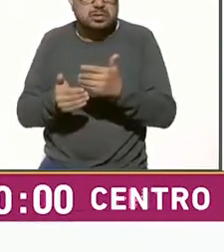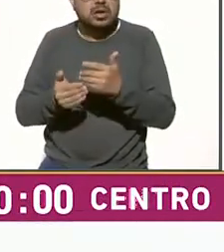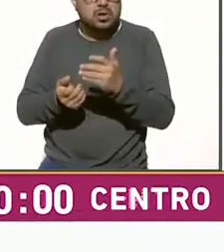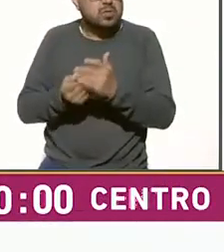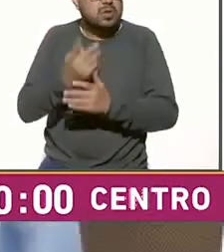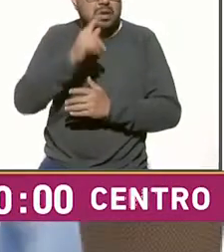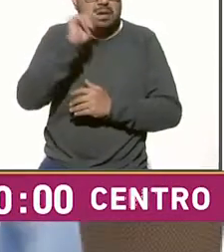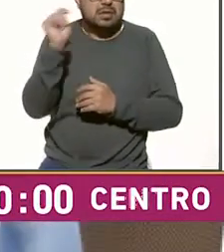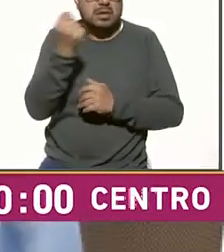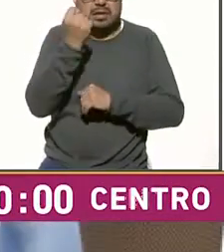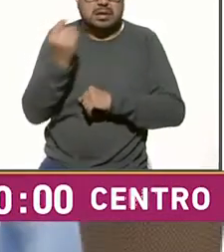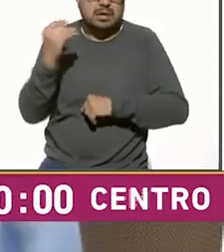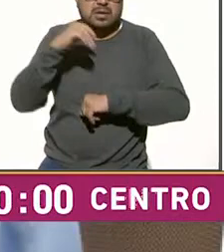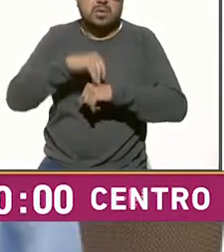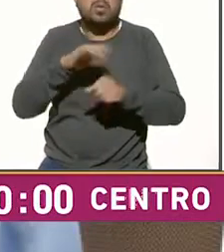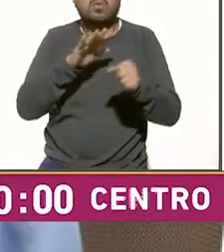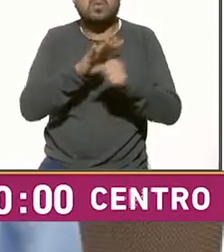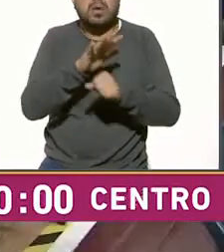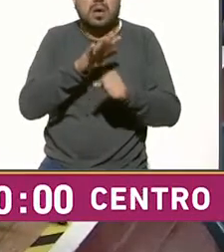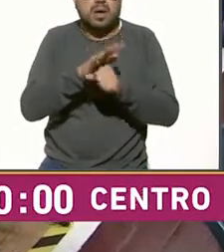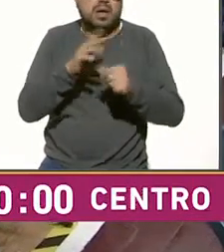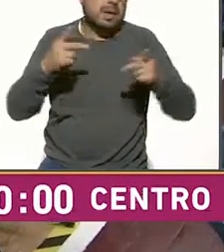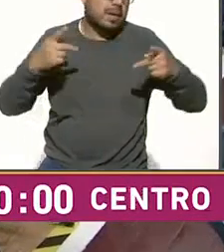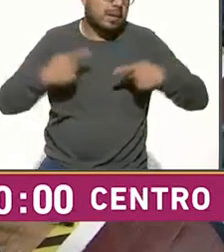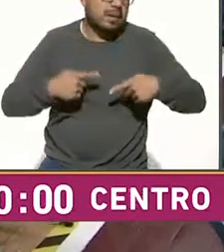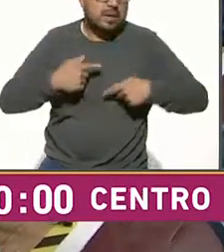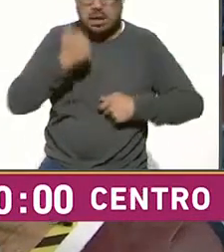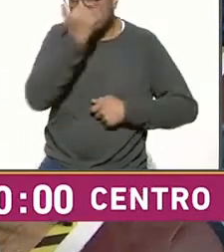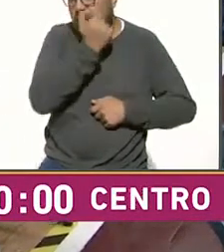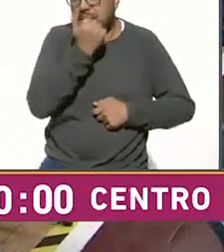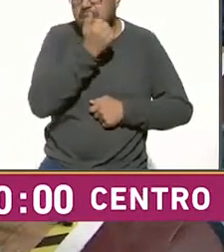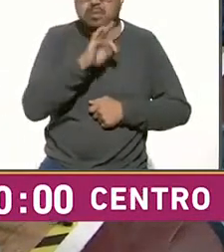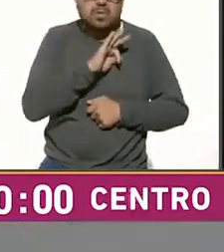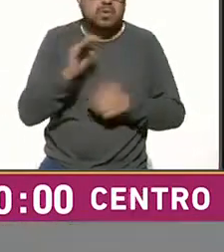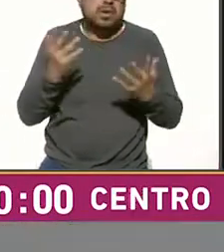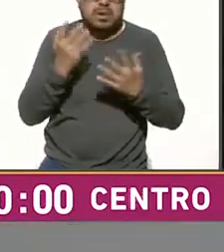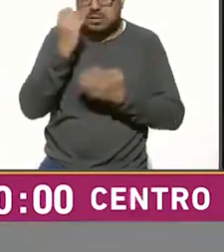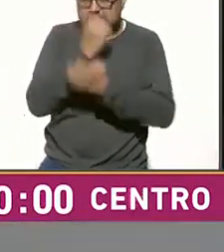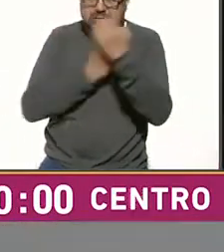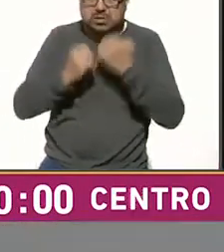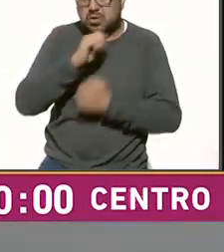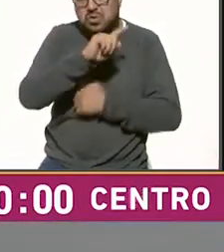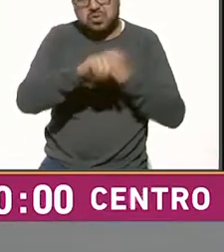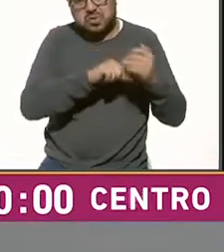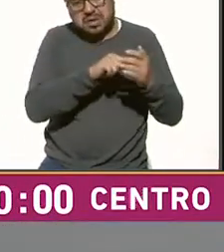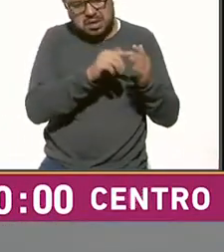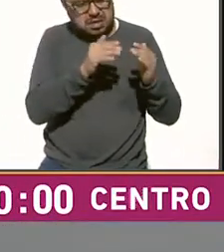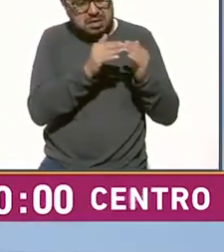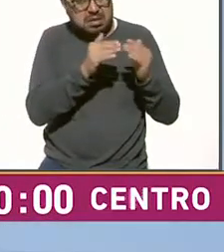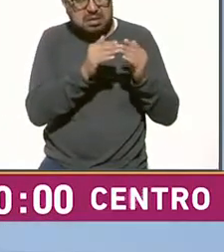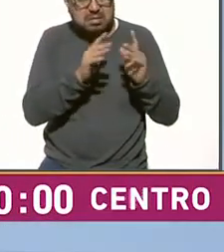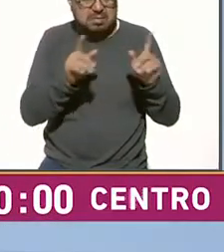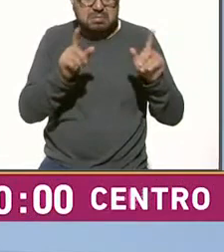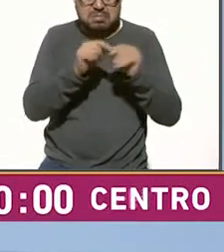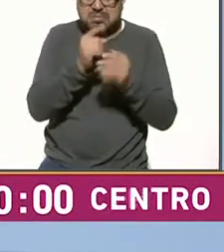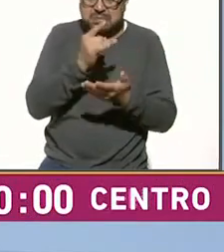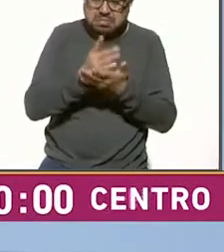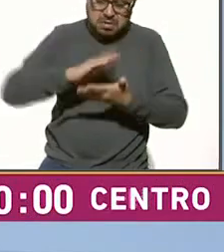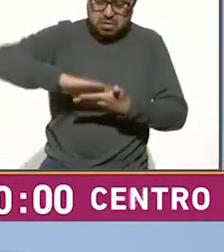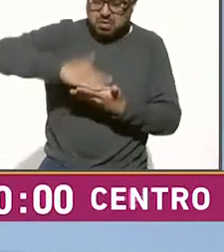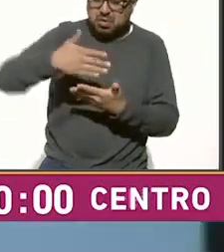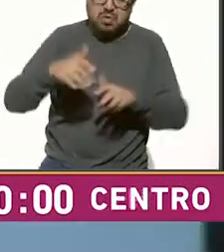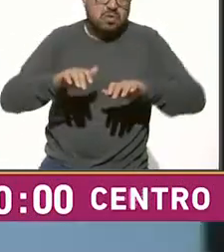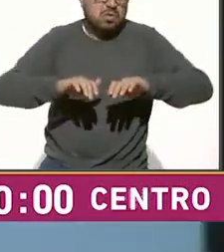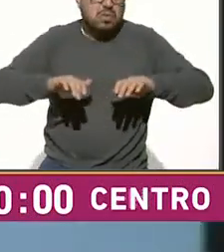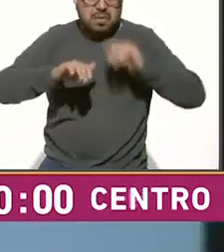las nuevas tecnologías y con el cual los aspirantes podrán realizar su examen desde su propio lugar de residencia con tan solo una computadora.